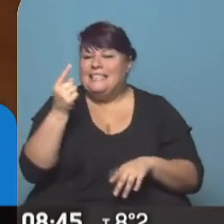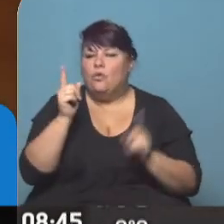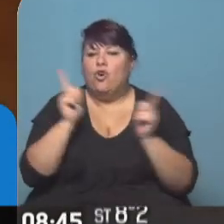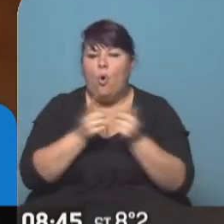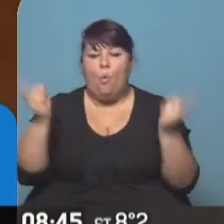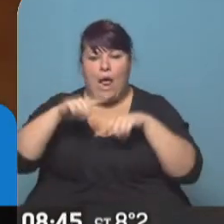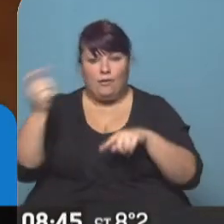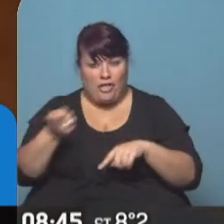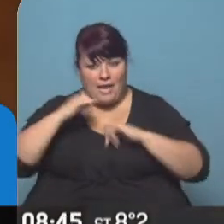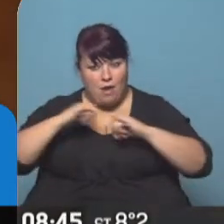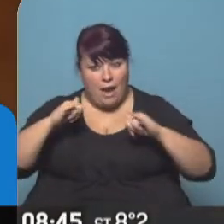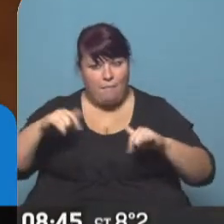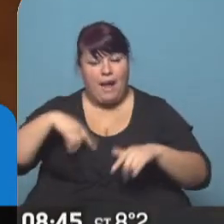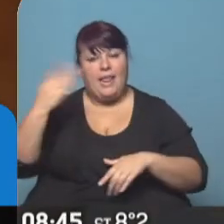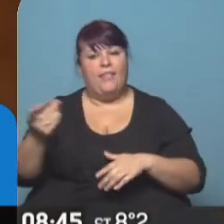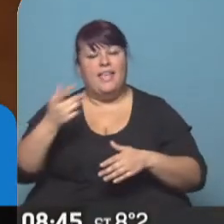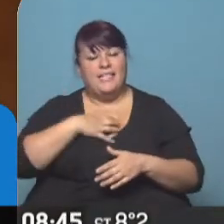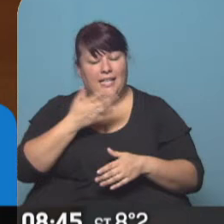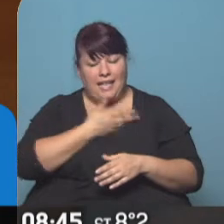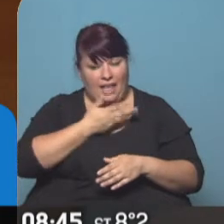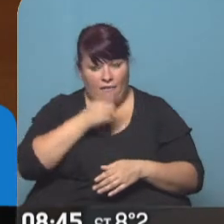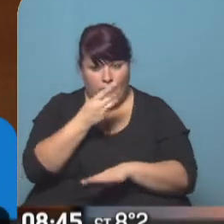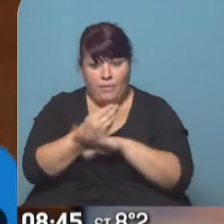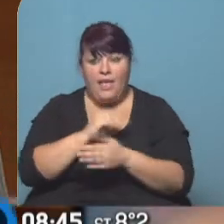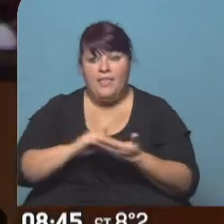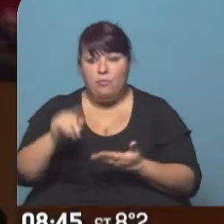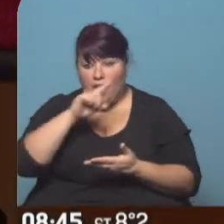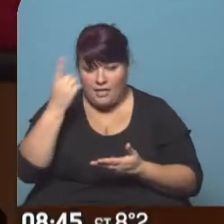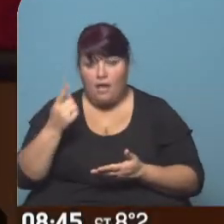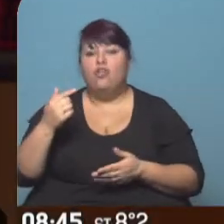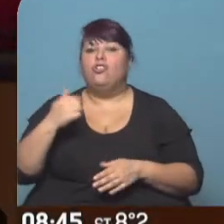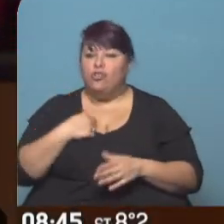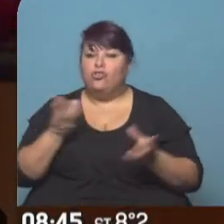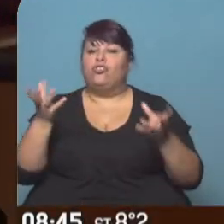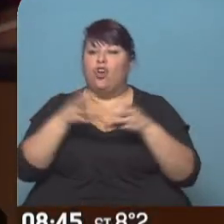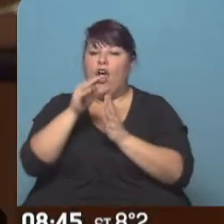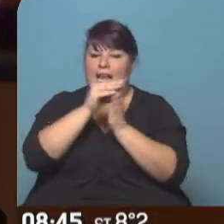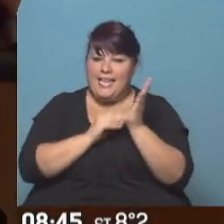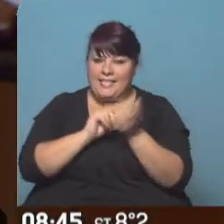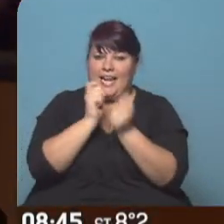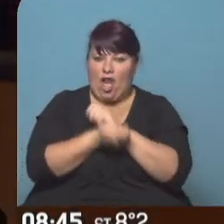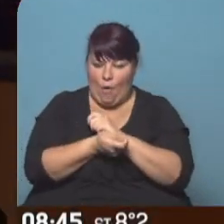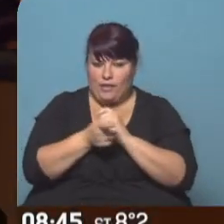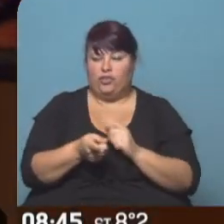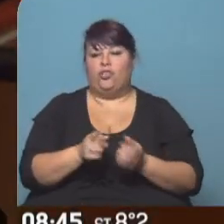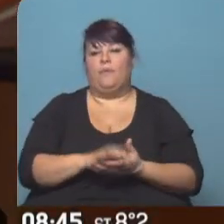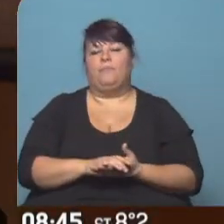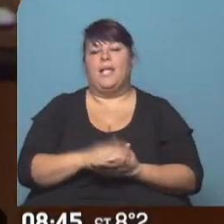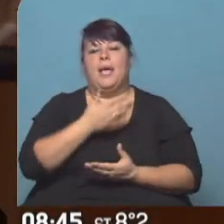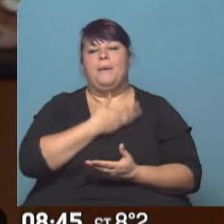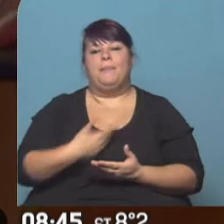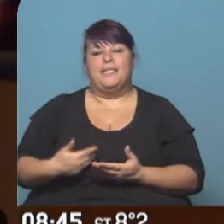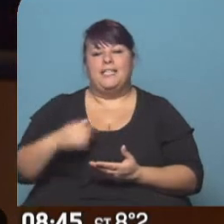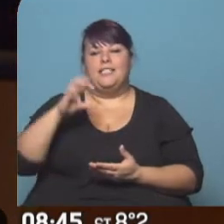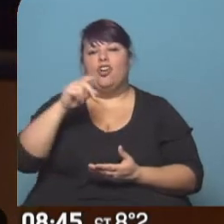Relanza el socialismo a la campaña en la provincia de Santa Fe. Usted es candidata a diputada nacional. Yo estoy integrando la lista de renovación que la preside